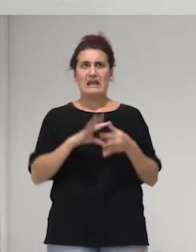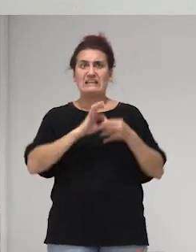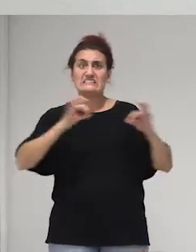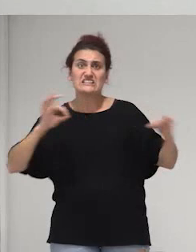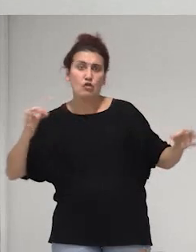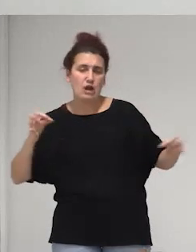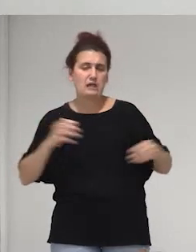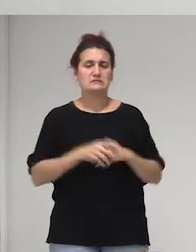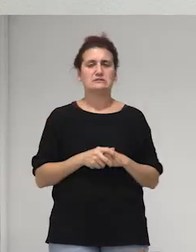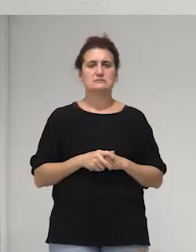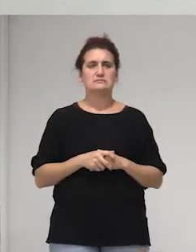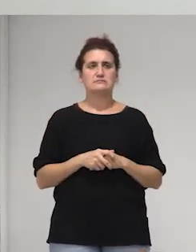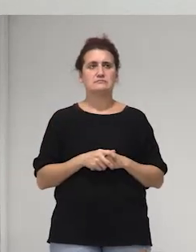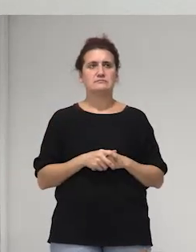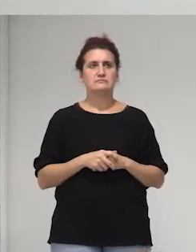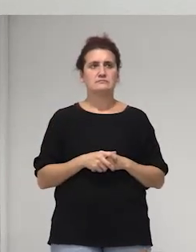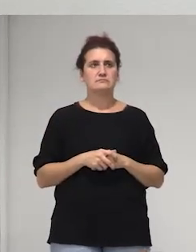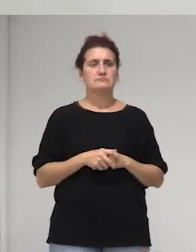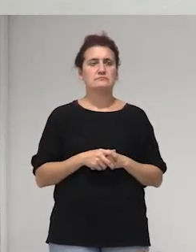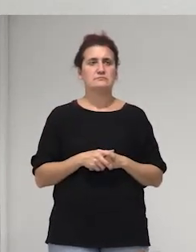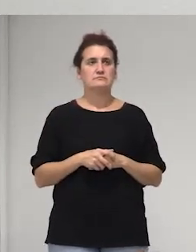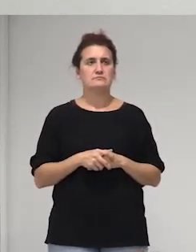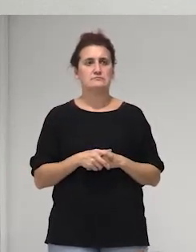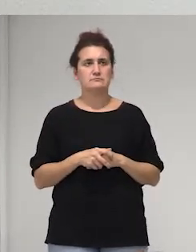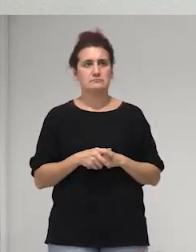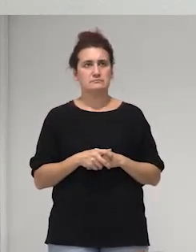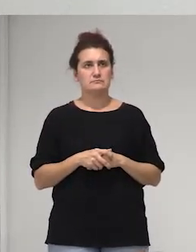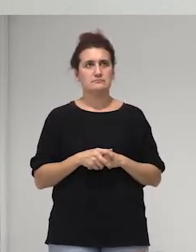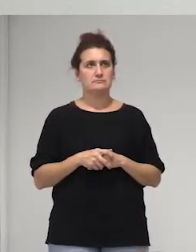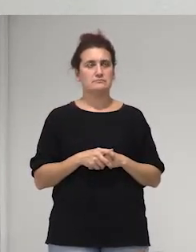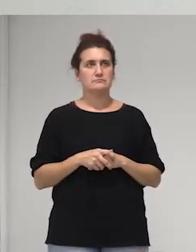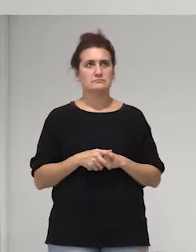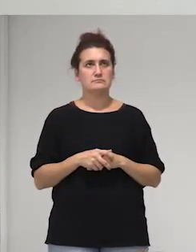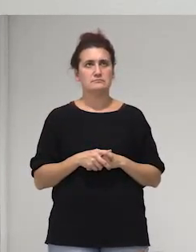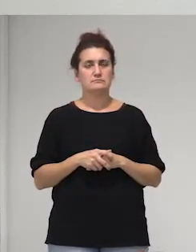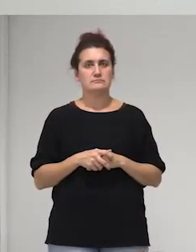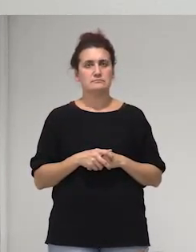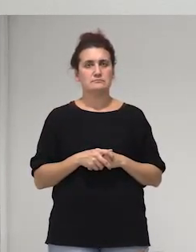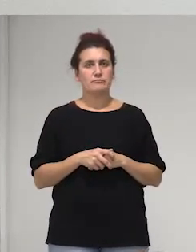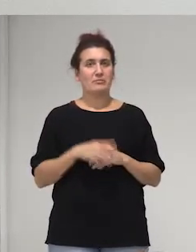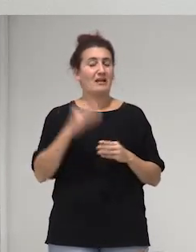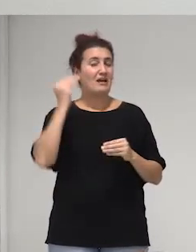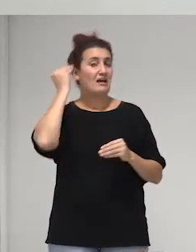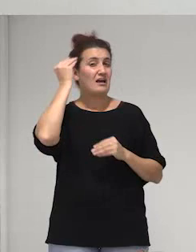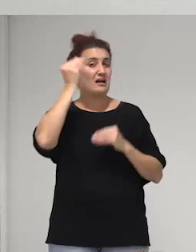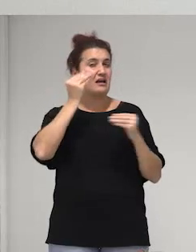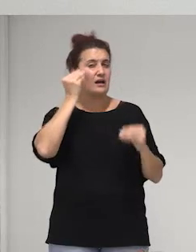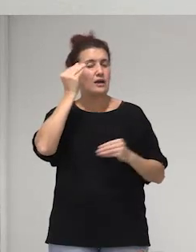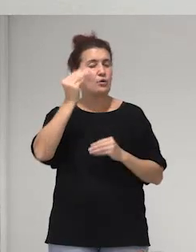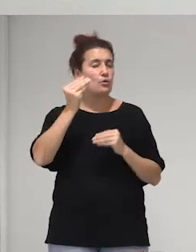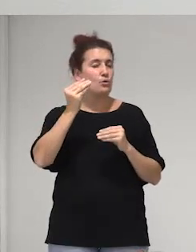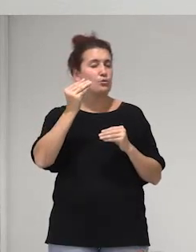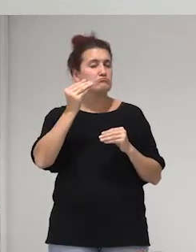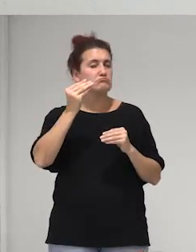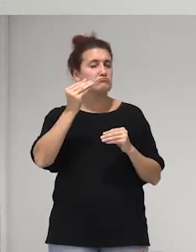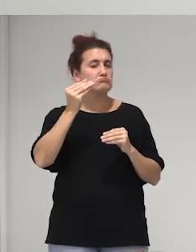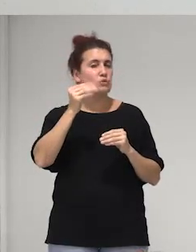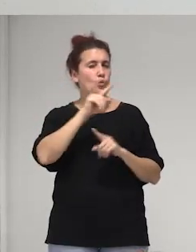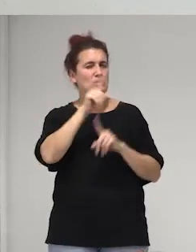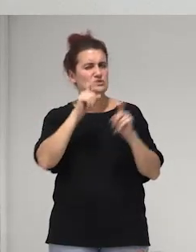claro bueno pero es una cuestión creo que que tiene que salir del movimiento